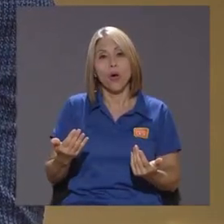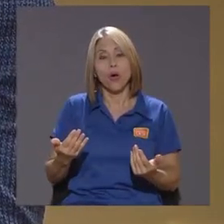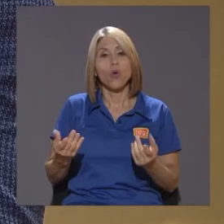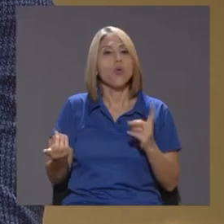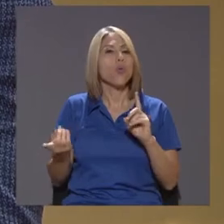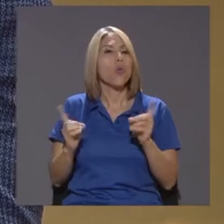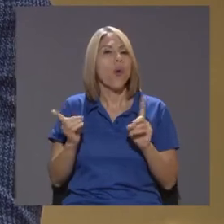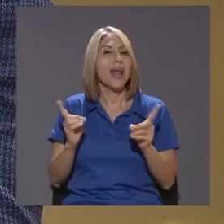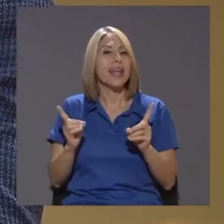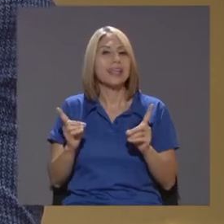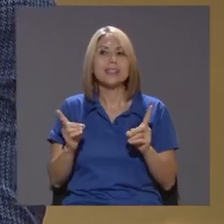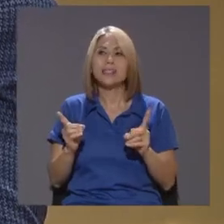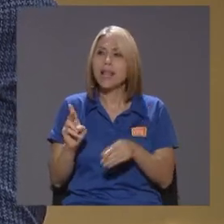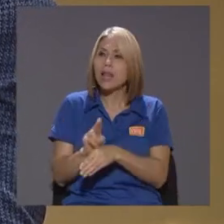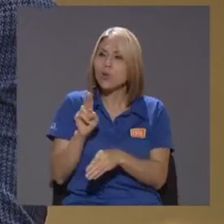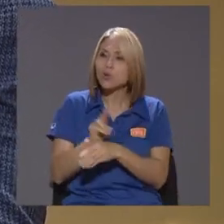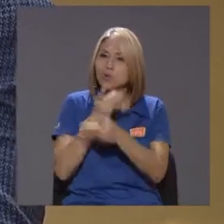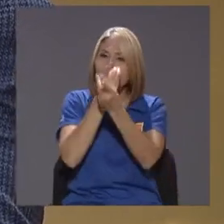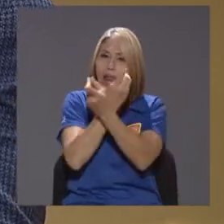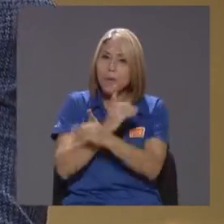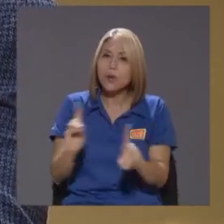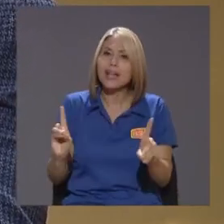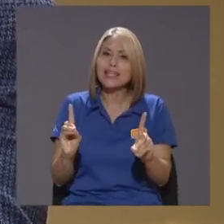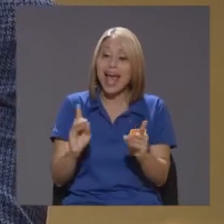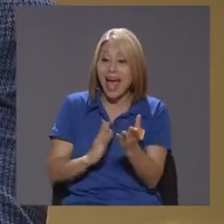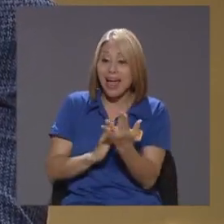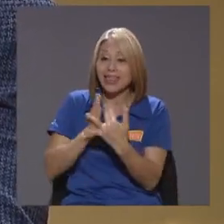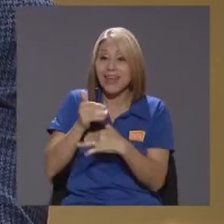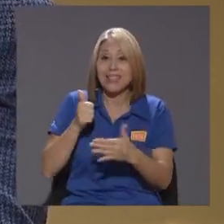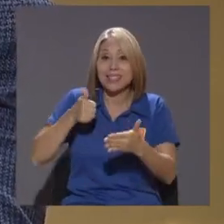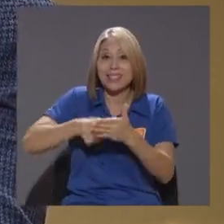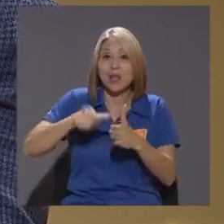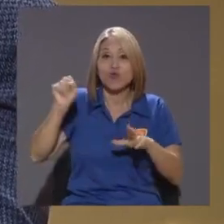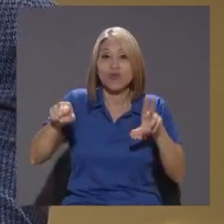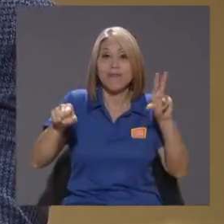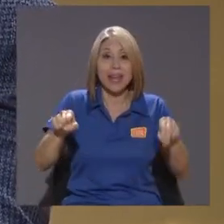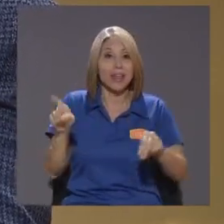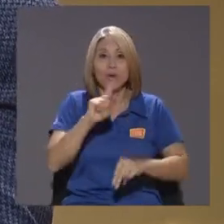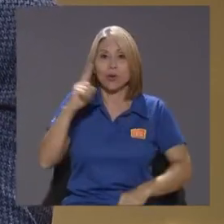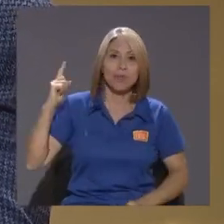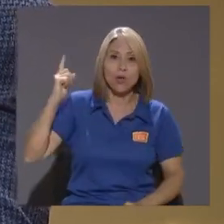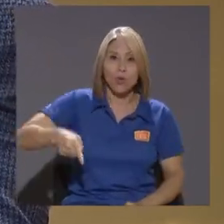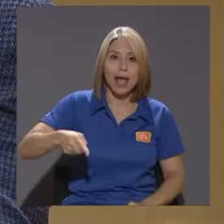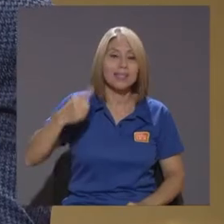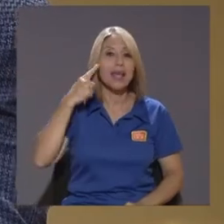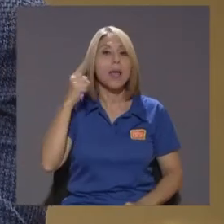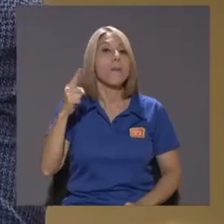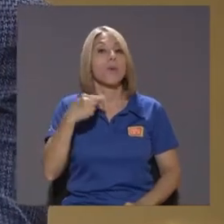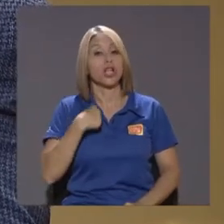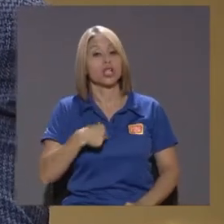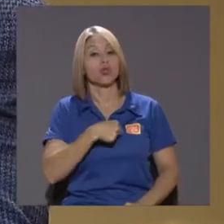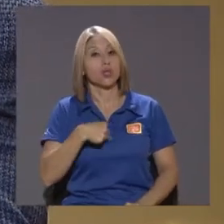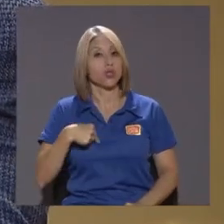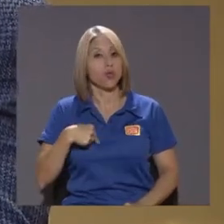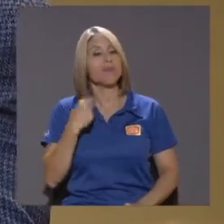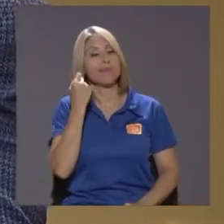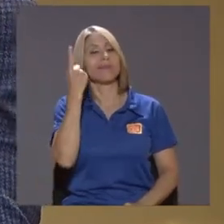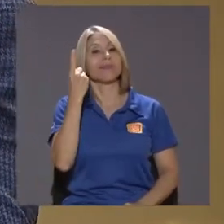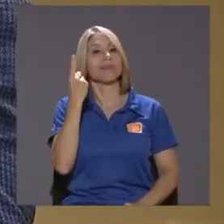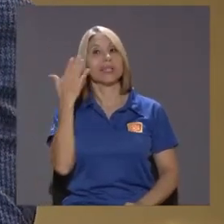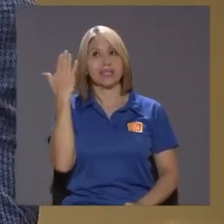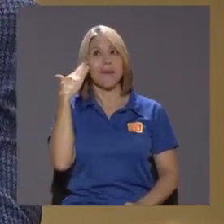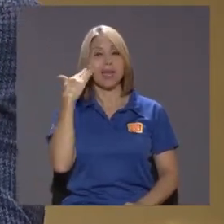El ejercicio De la democracia A través de un referendo Que no es vinculante Porque los suizos Lo tienen resuelto Ellos tienen reglas claras Y hay un referendo Y todo el mundo Sabe qué es que pasa